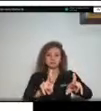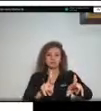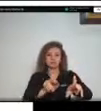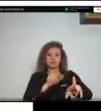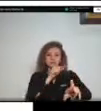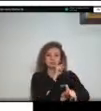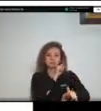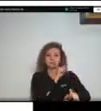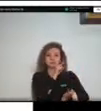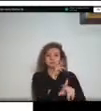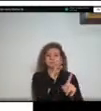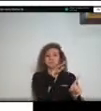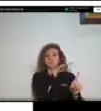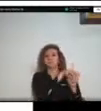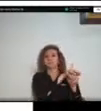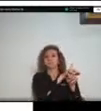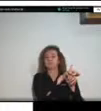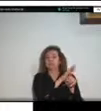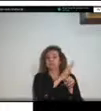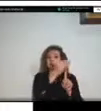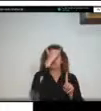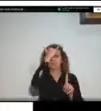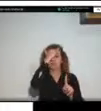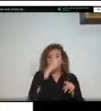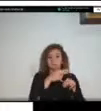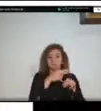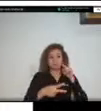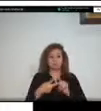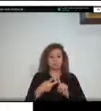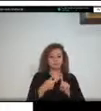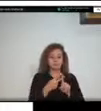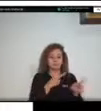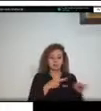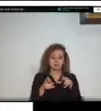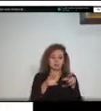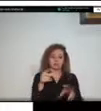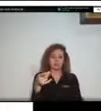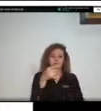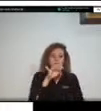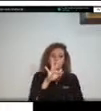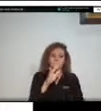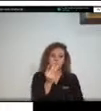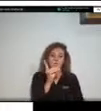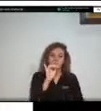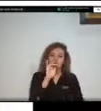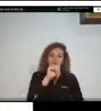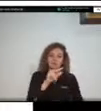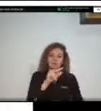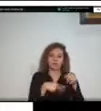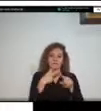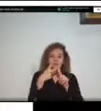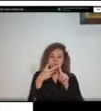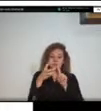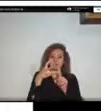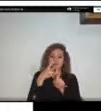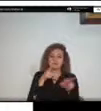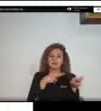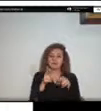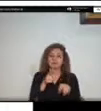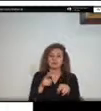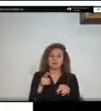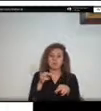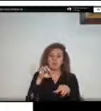la calificación sigue el río Huatiquía sigue el río Huayuriva el río Pajure Huacabía y el río Hueja